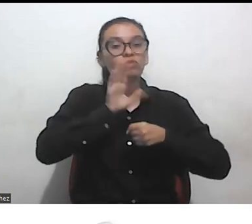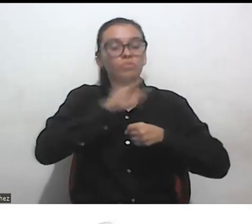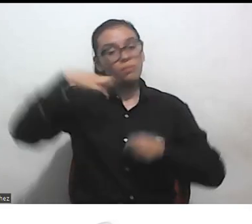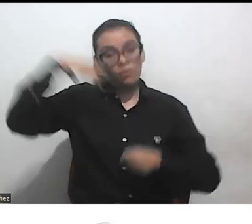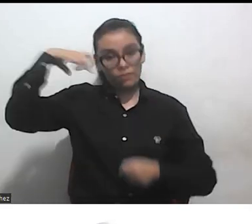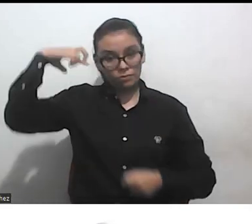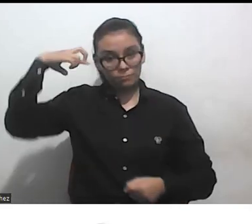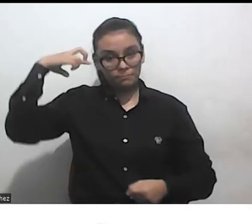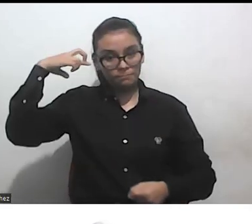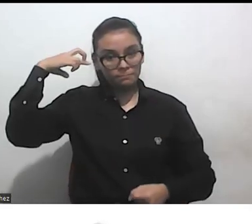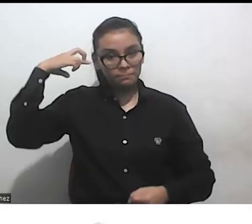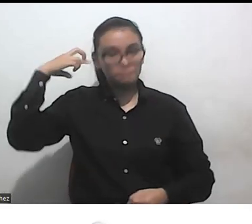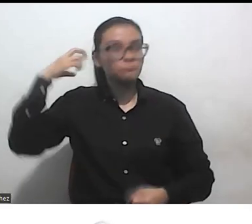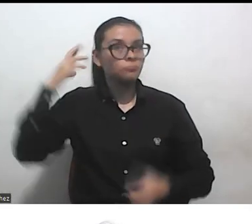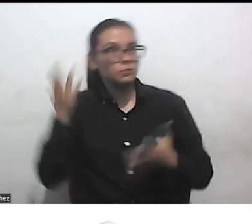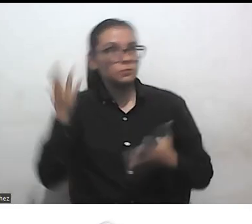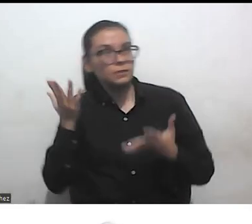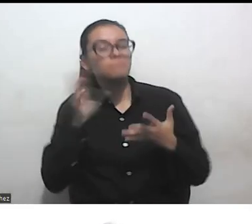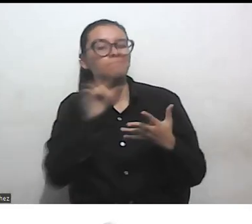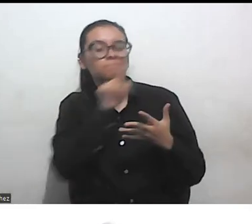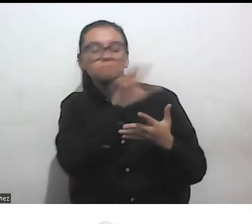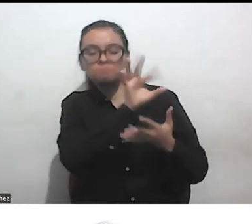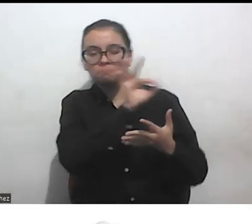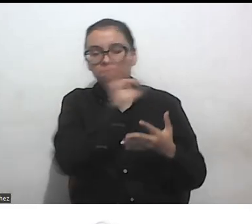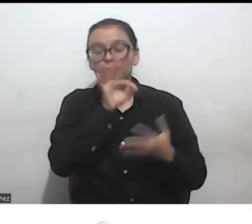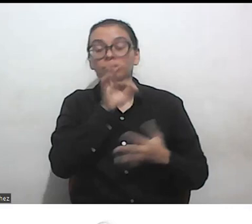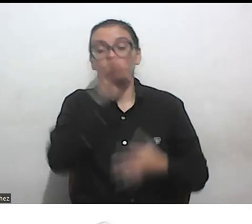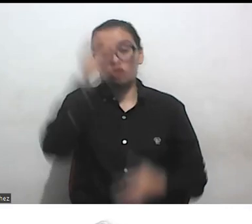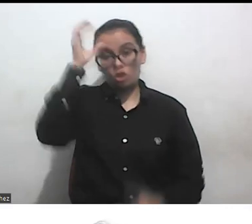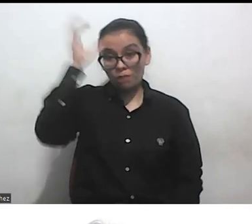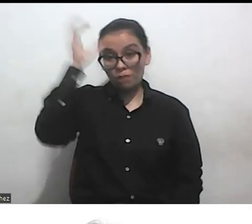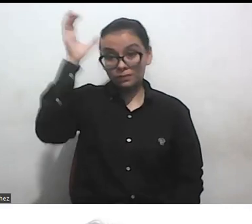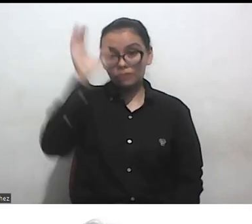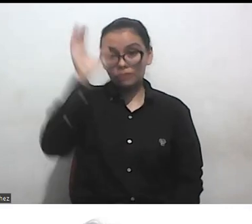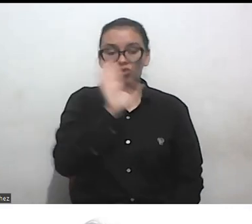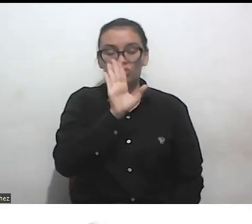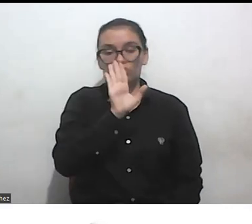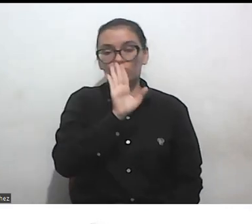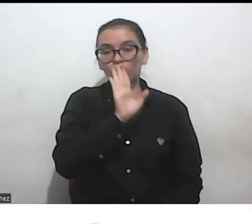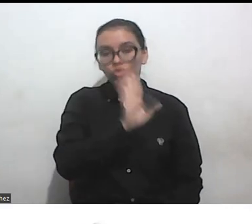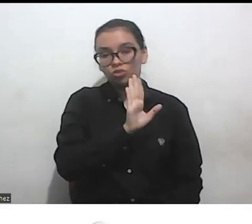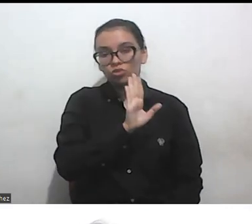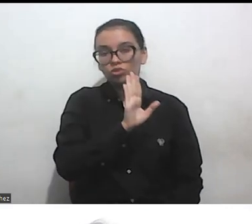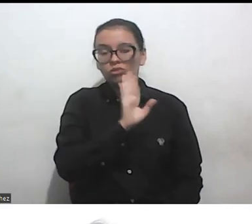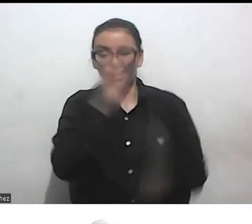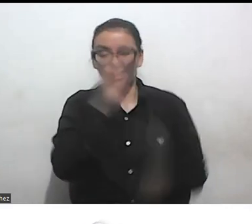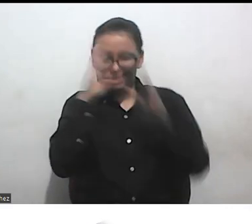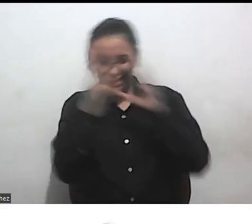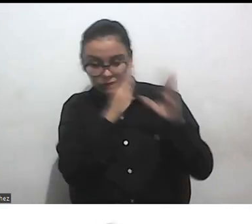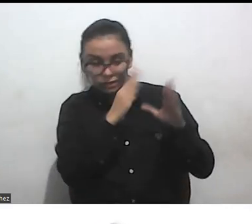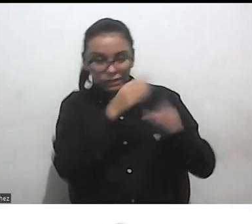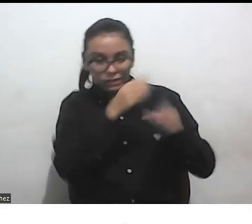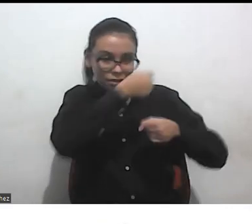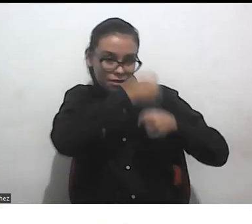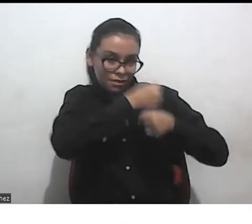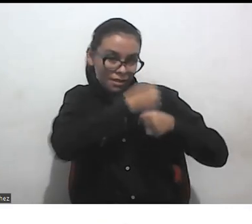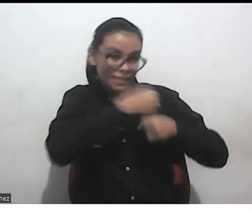que voy a hablar un poquito de conceptos, digamos, desde un lado más así, en el rol de profe.